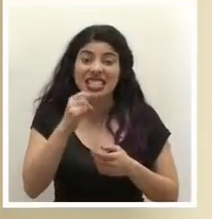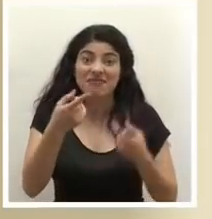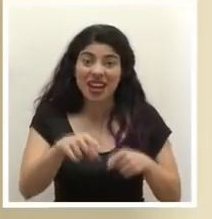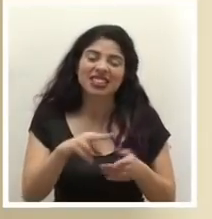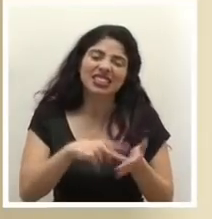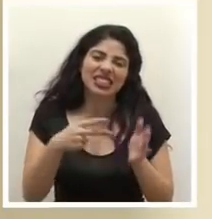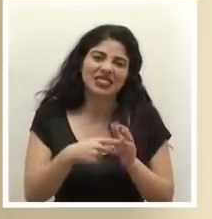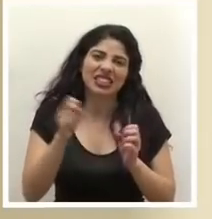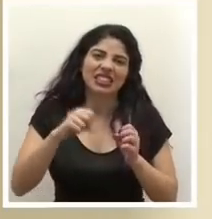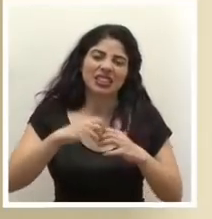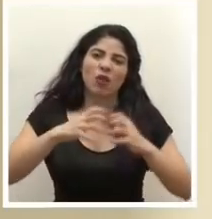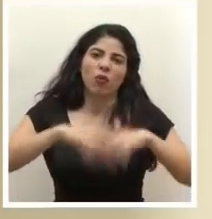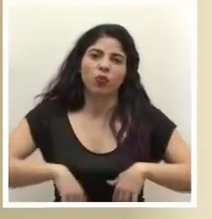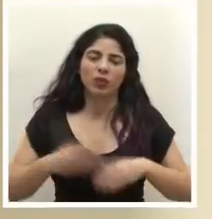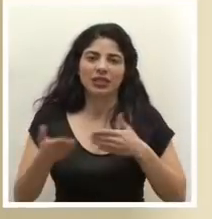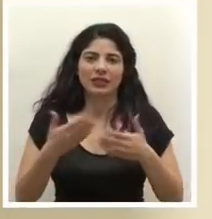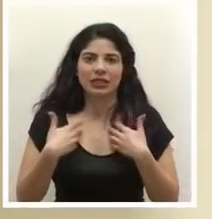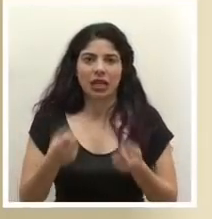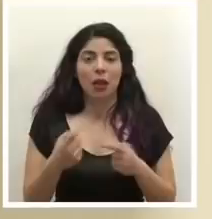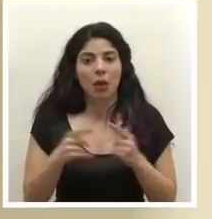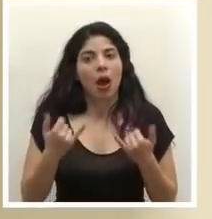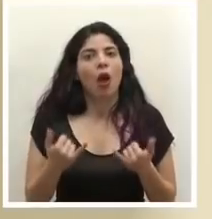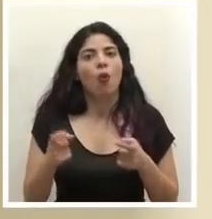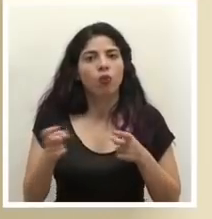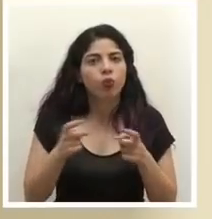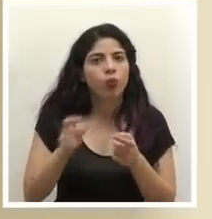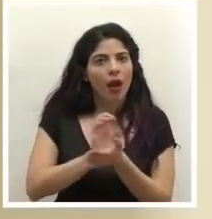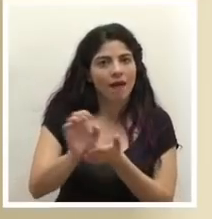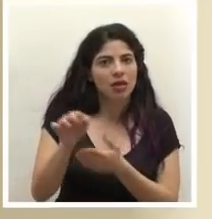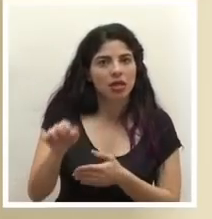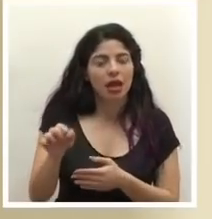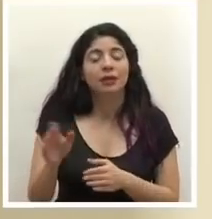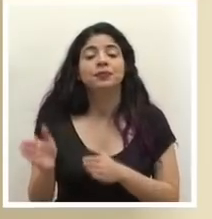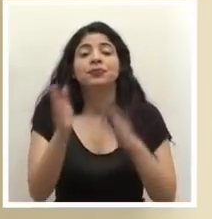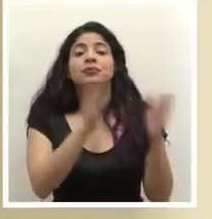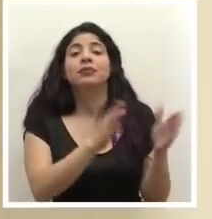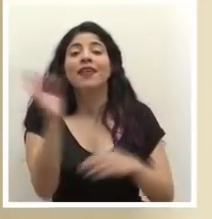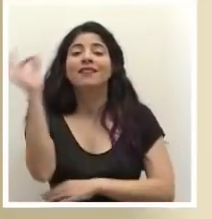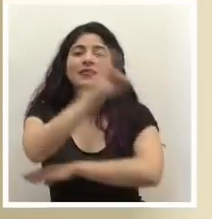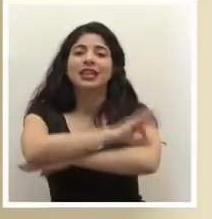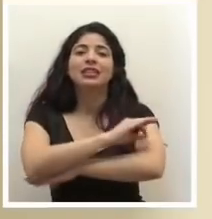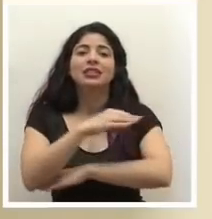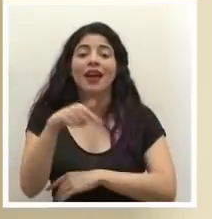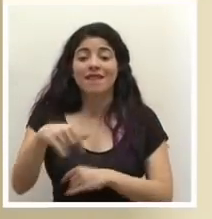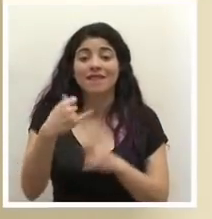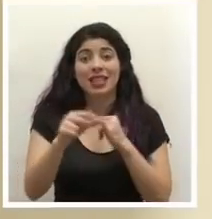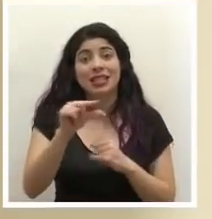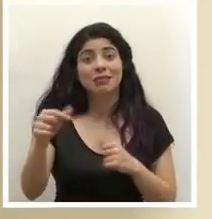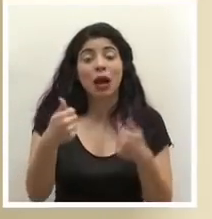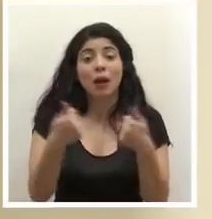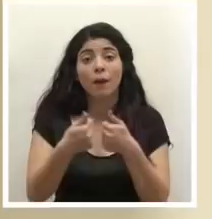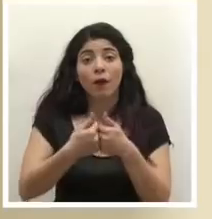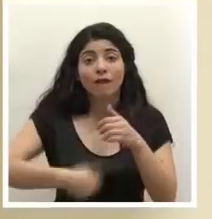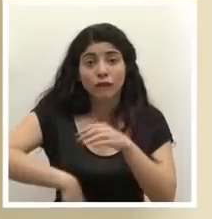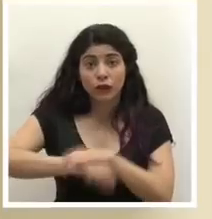a un colapso de los servicios de salud y con respecto a la fecha de este fin de semana de los campeonatos